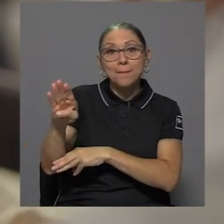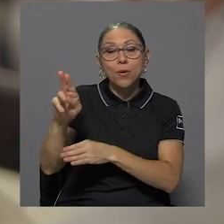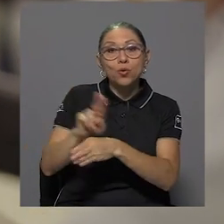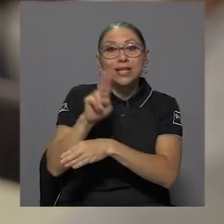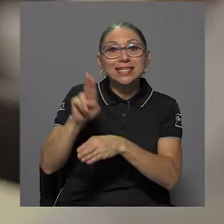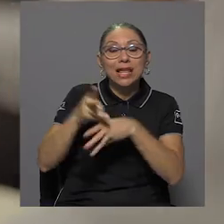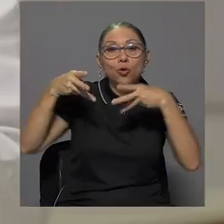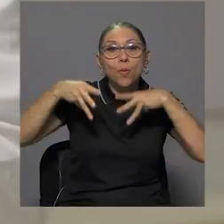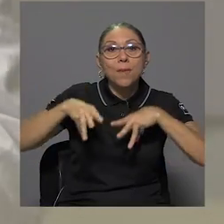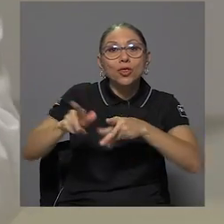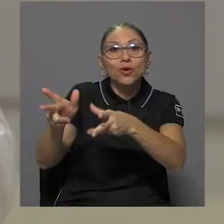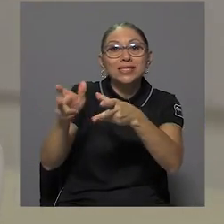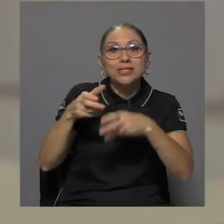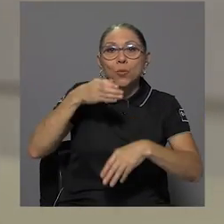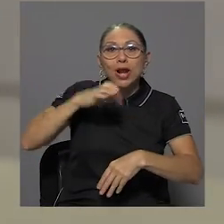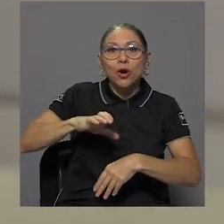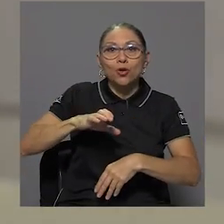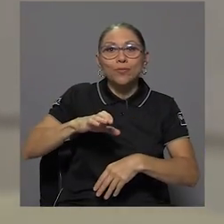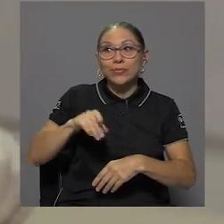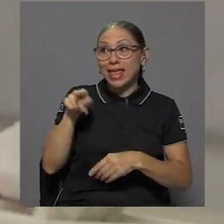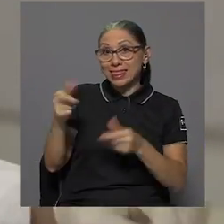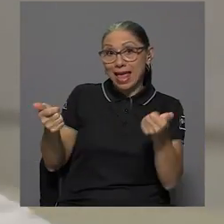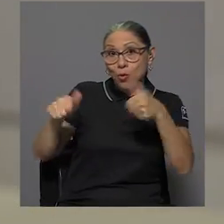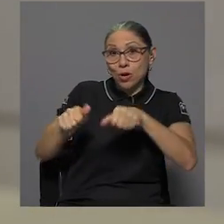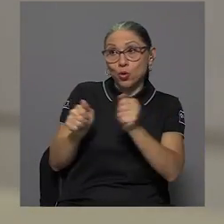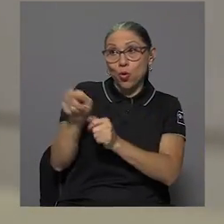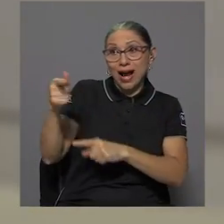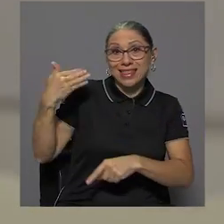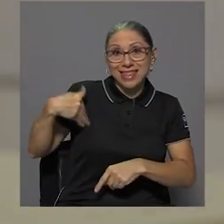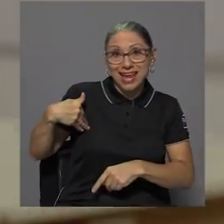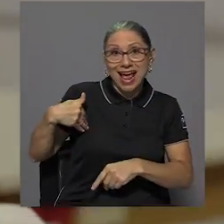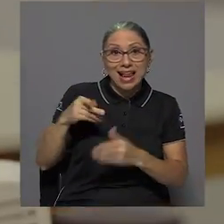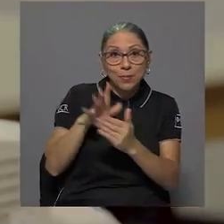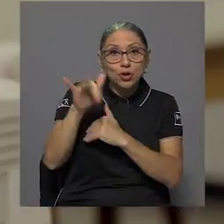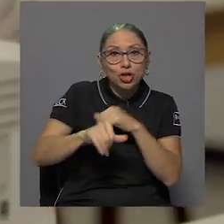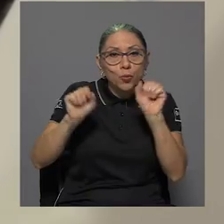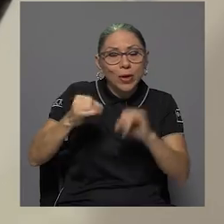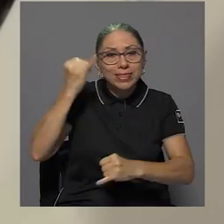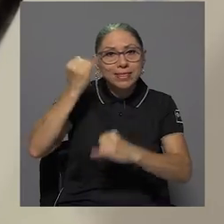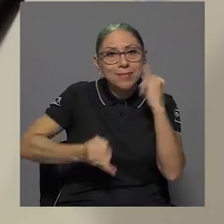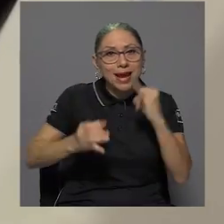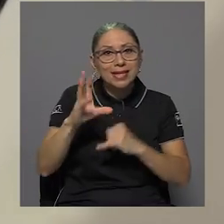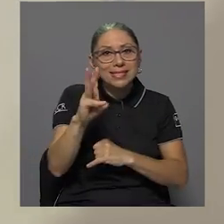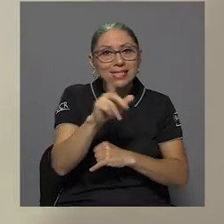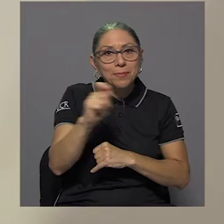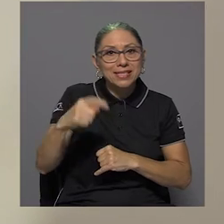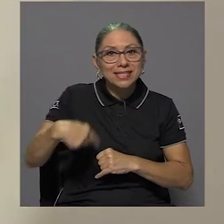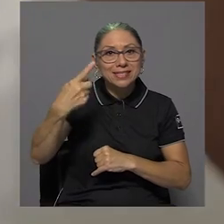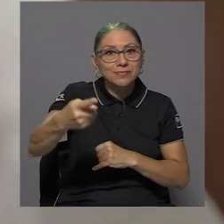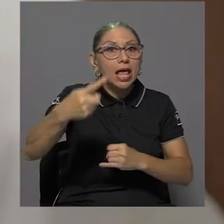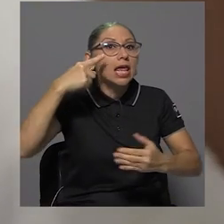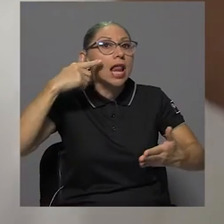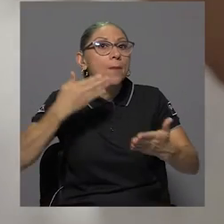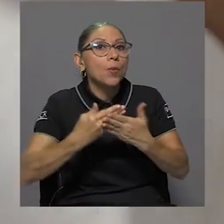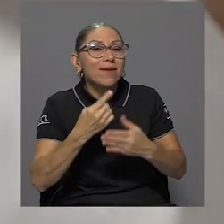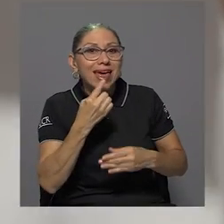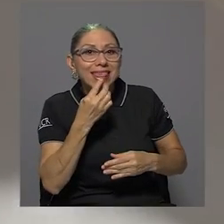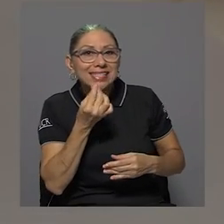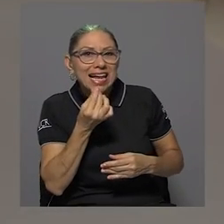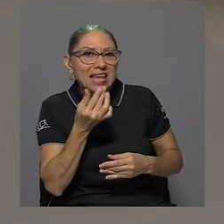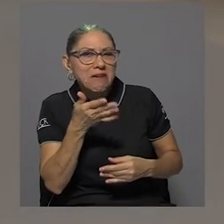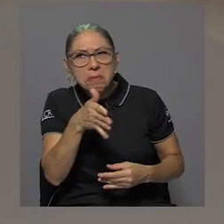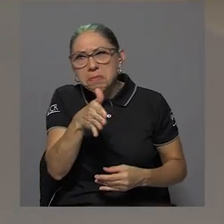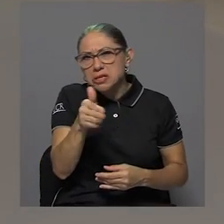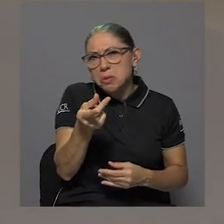De acuerdo con Gatica, el proyecto podría concluir en seis meses y la prueba de saliva costaría a las